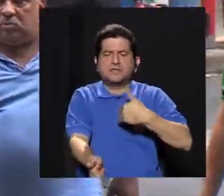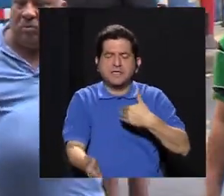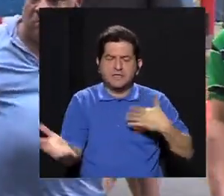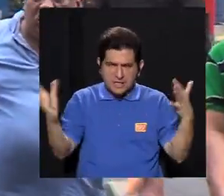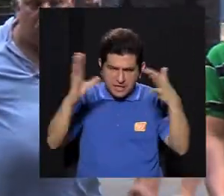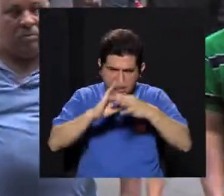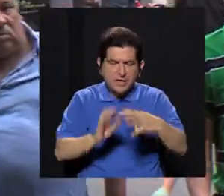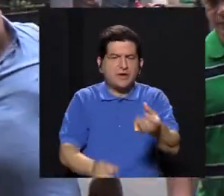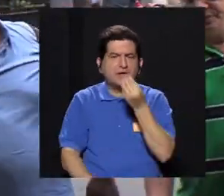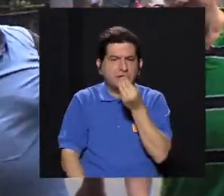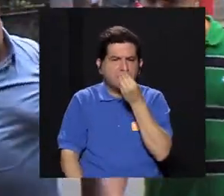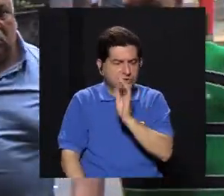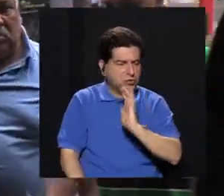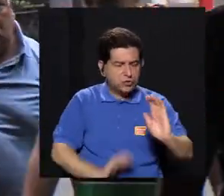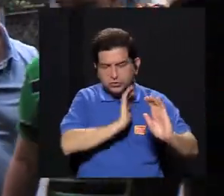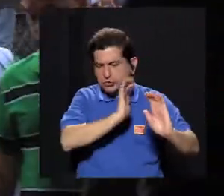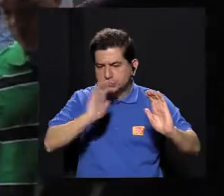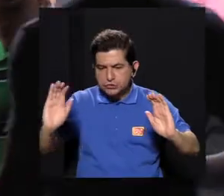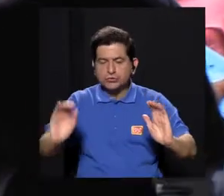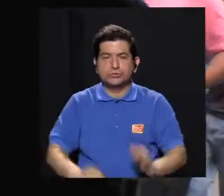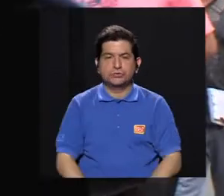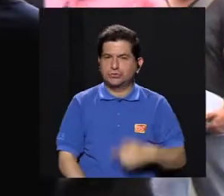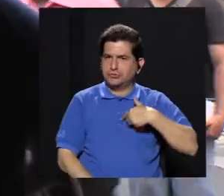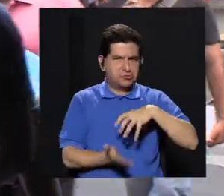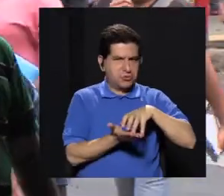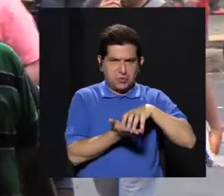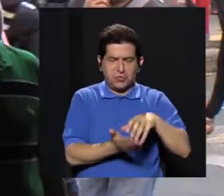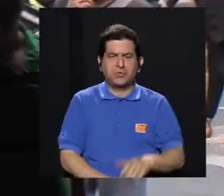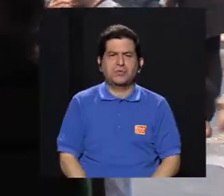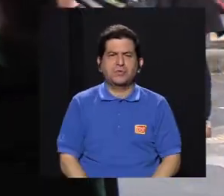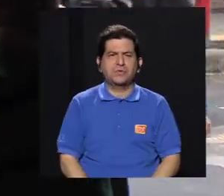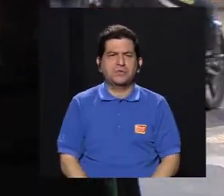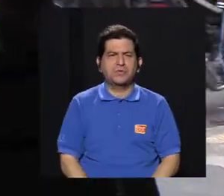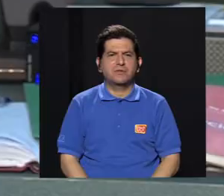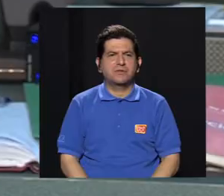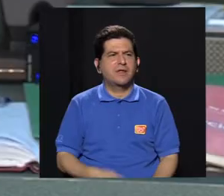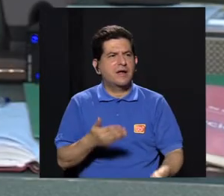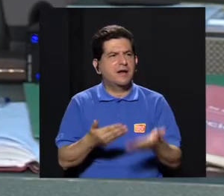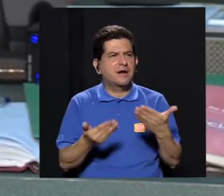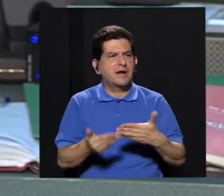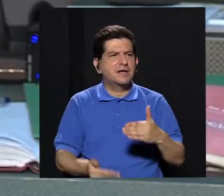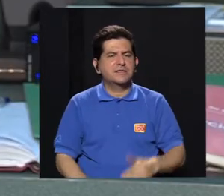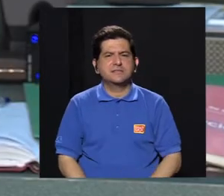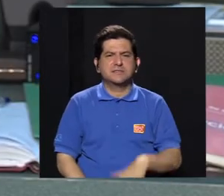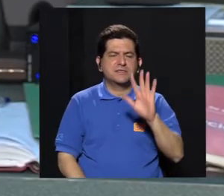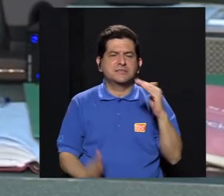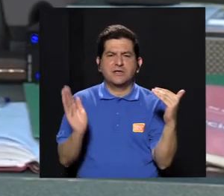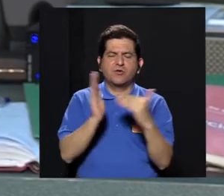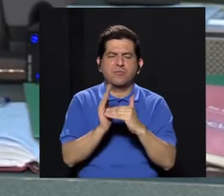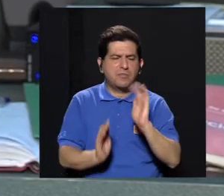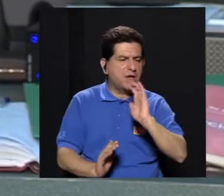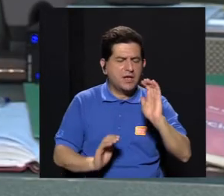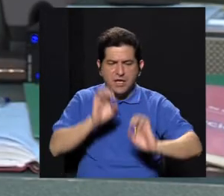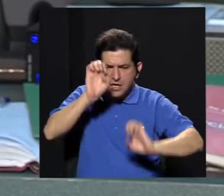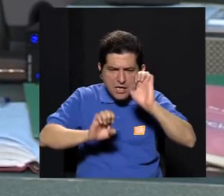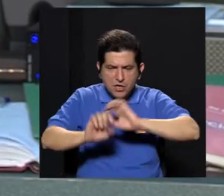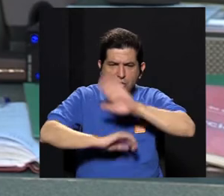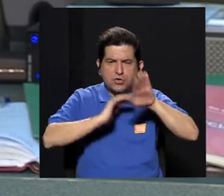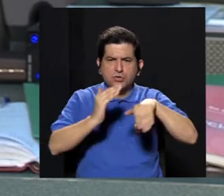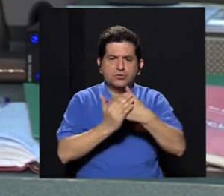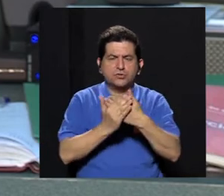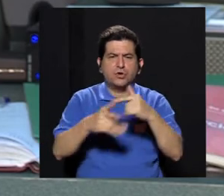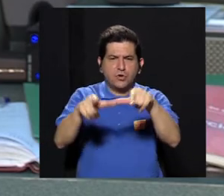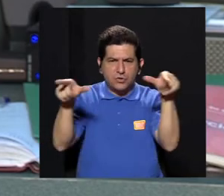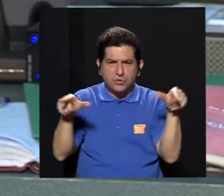incidencia de la diabetes tiene mucho que ver con la dieta infantil. No lo dudo. Lo que llevamos, que llevamos por lo menos más de 5.000 chicos